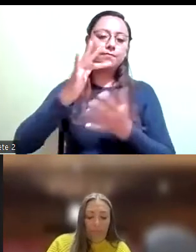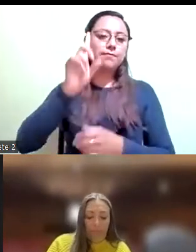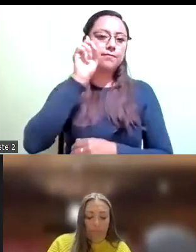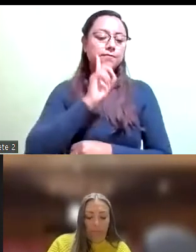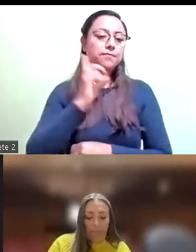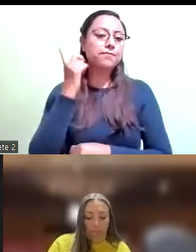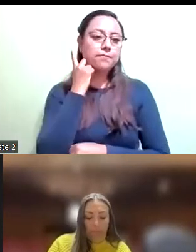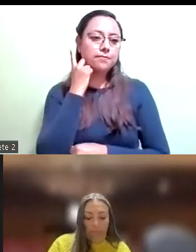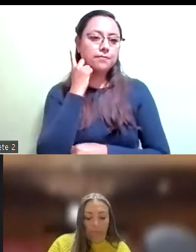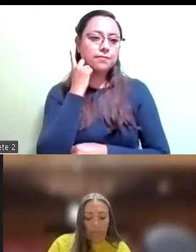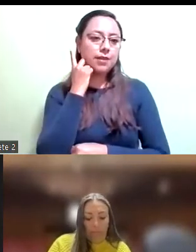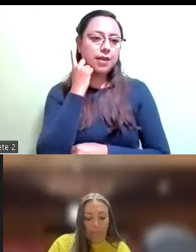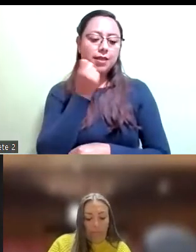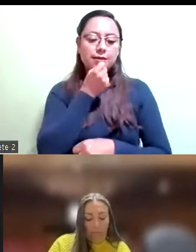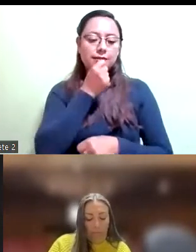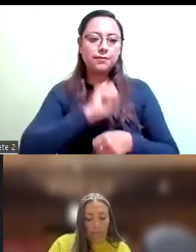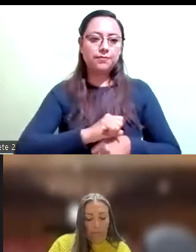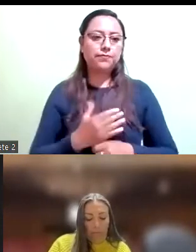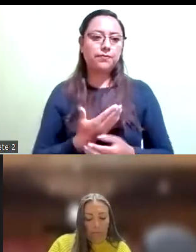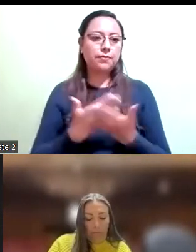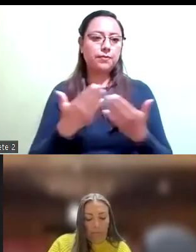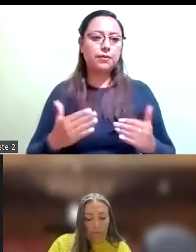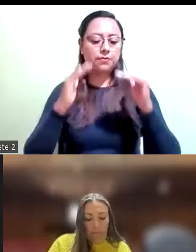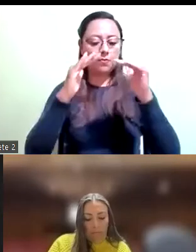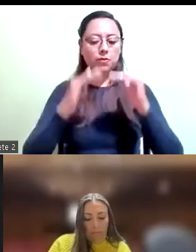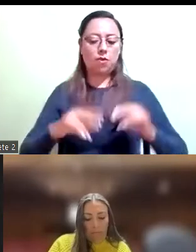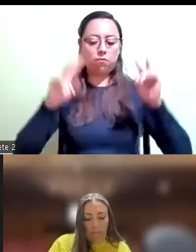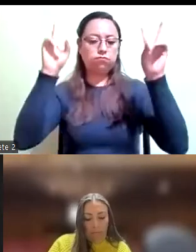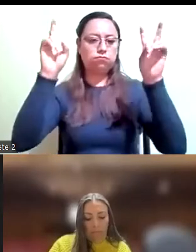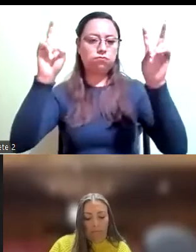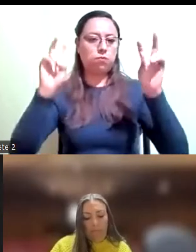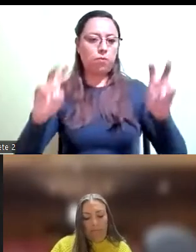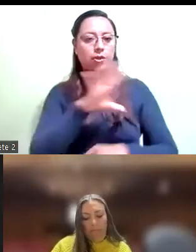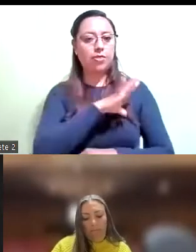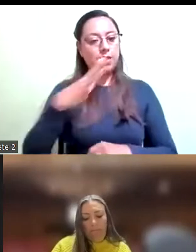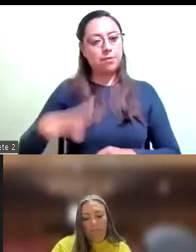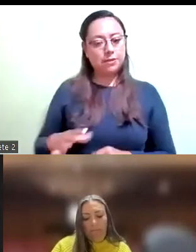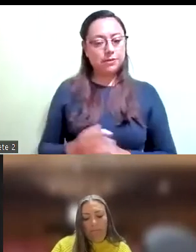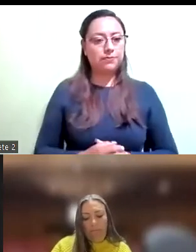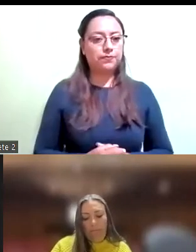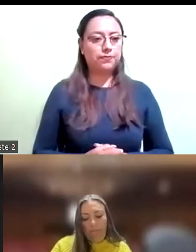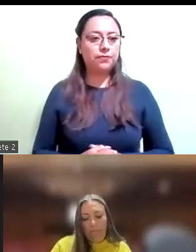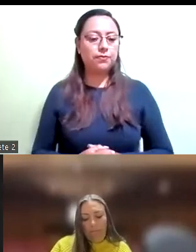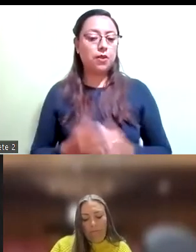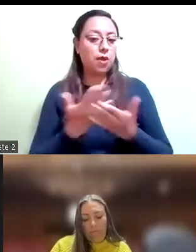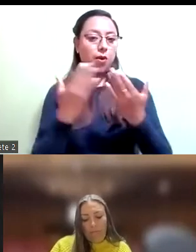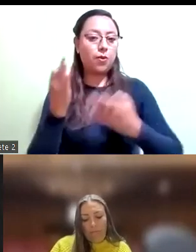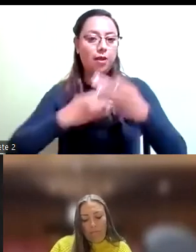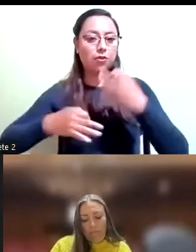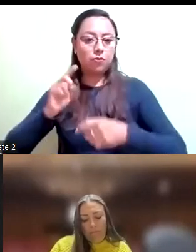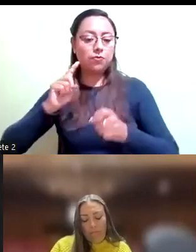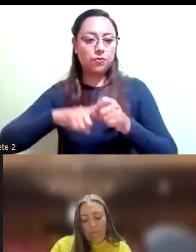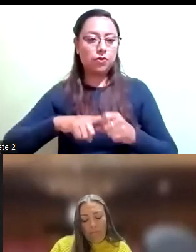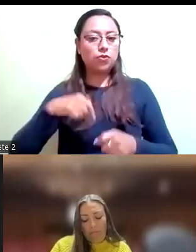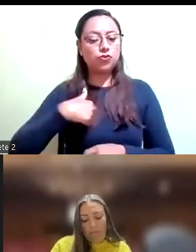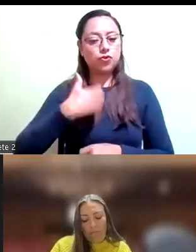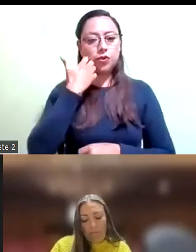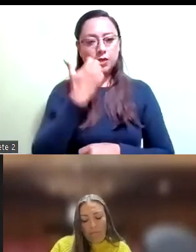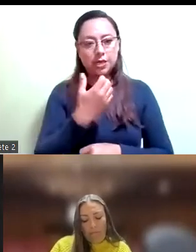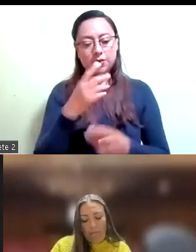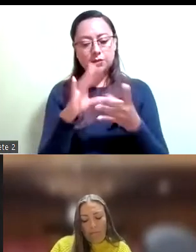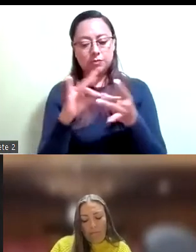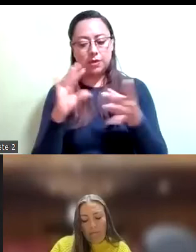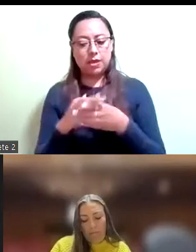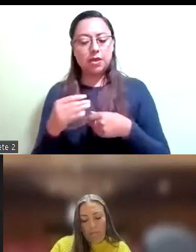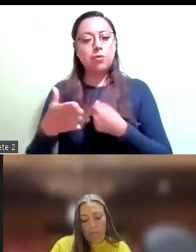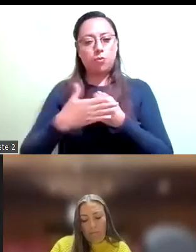para agotar el orden del día procederemos con los asuntos generales y al respecto a presiones integrantes de esta comisión les comento que en breve nuestro secretario